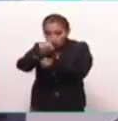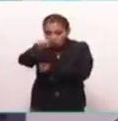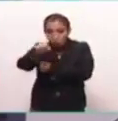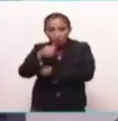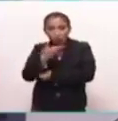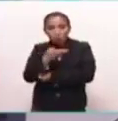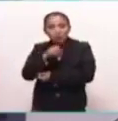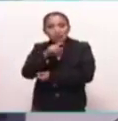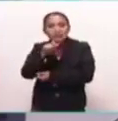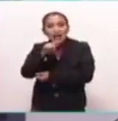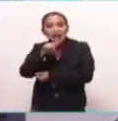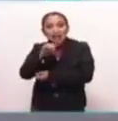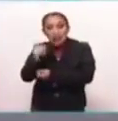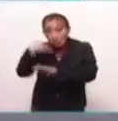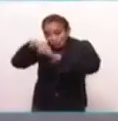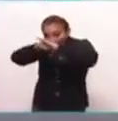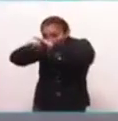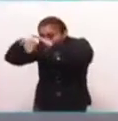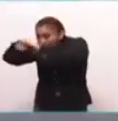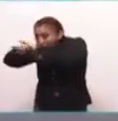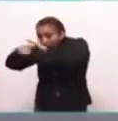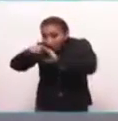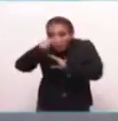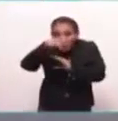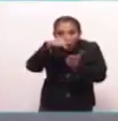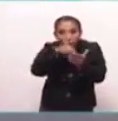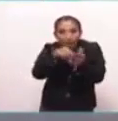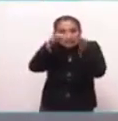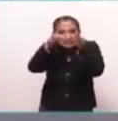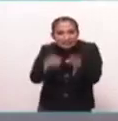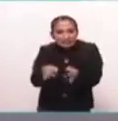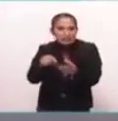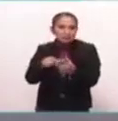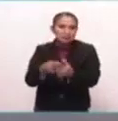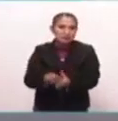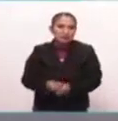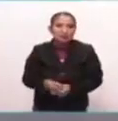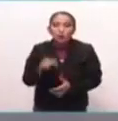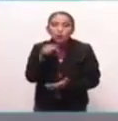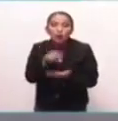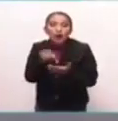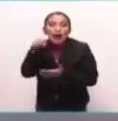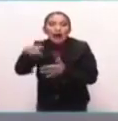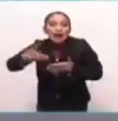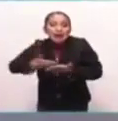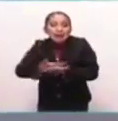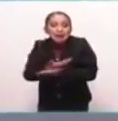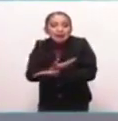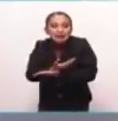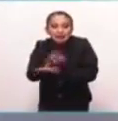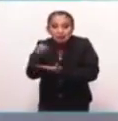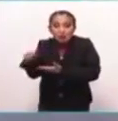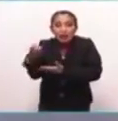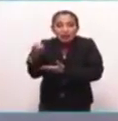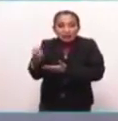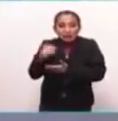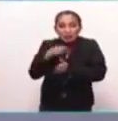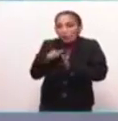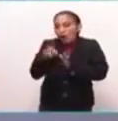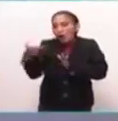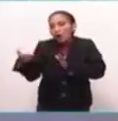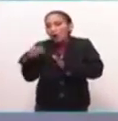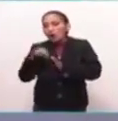Y es porque había cuevas y la cueva es el lugar de origen, el lugar de donde se nace. Y por eso está allá a un ladito